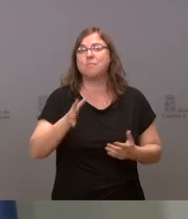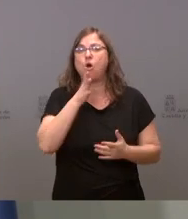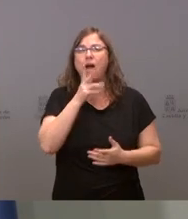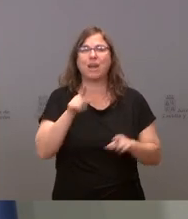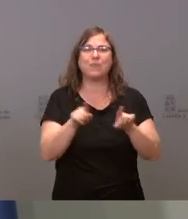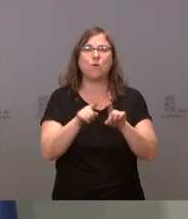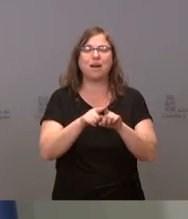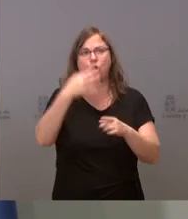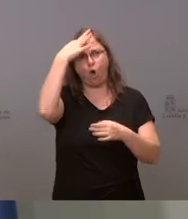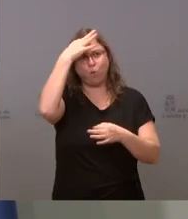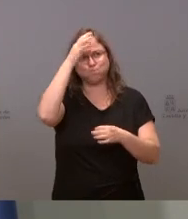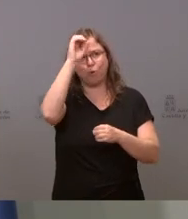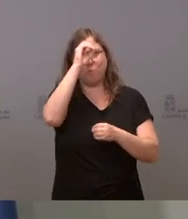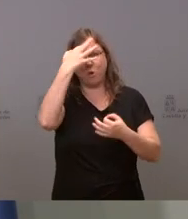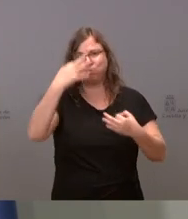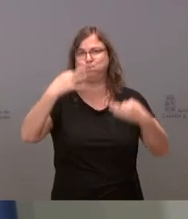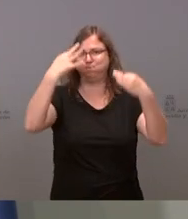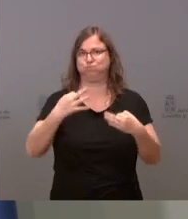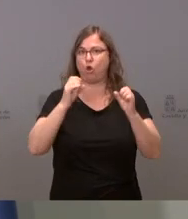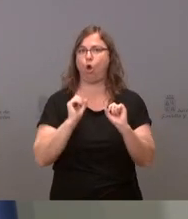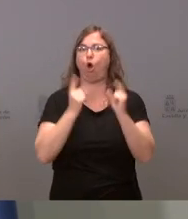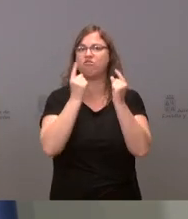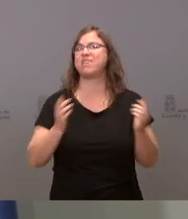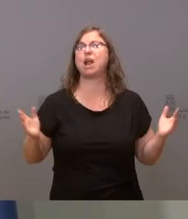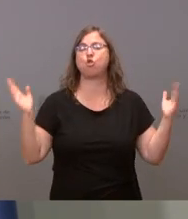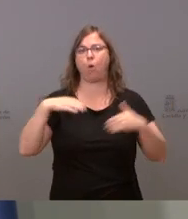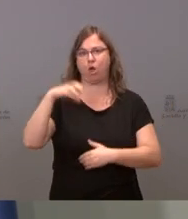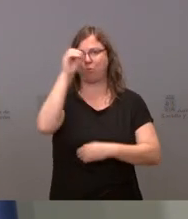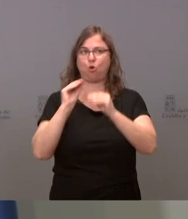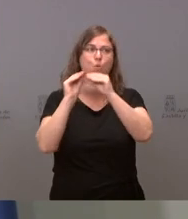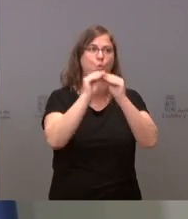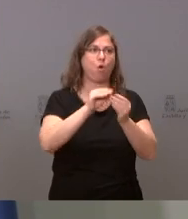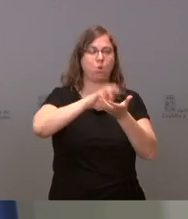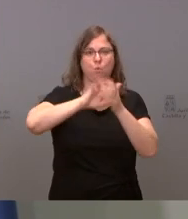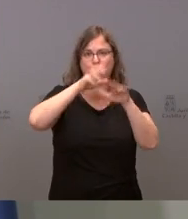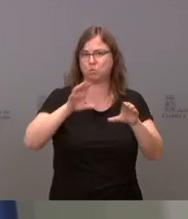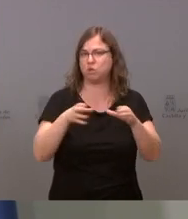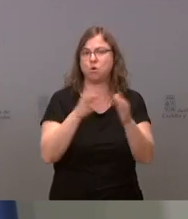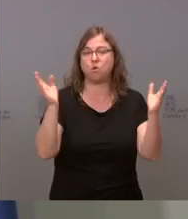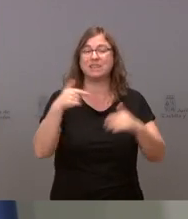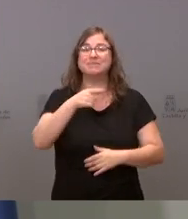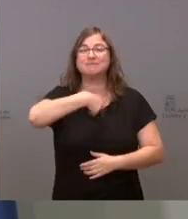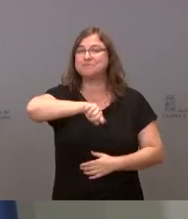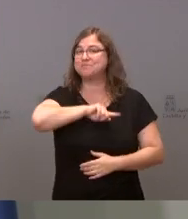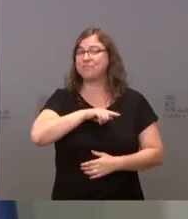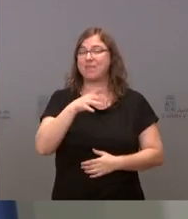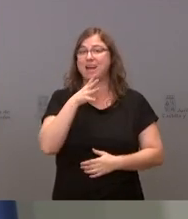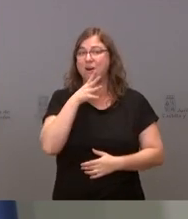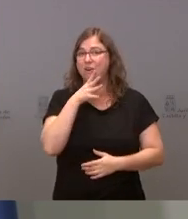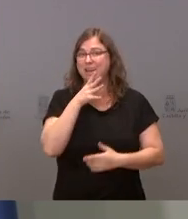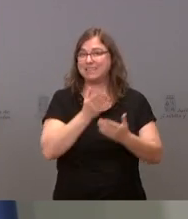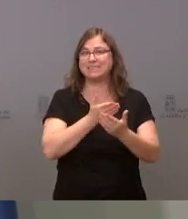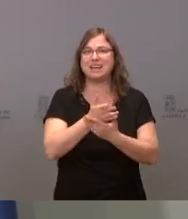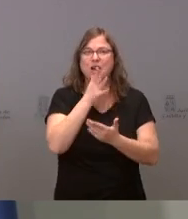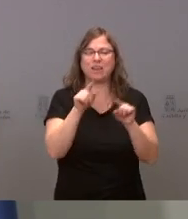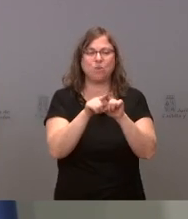a este respecto oficialmente en la Junta, pero lo que no somos partidarios claramente, y esto sí que es una postura oficial, es de